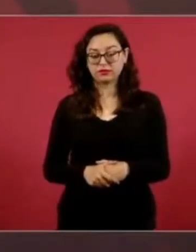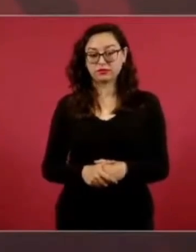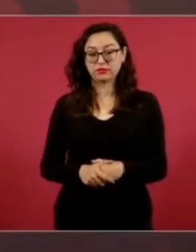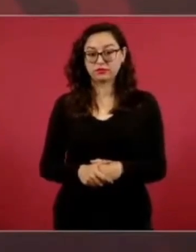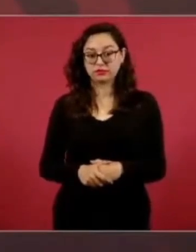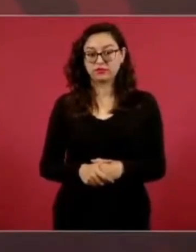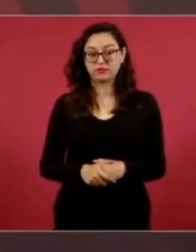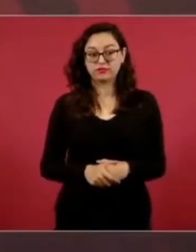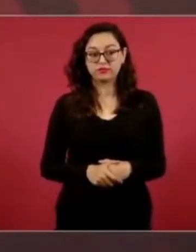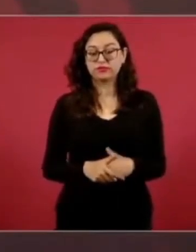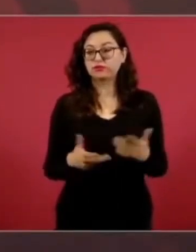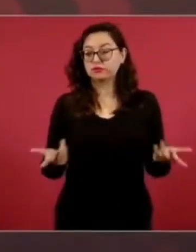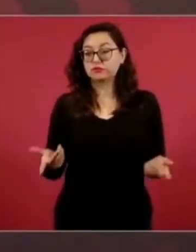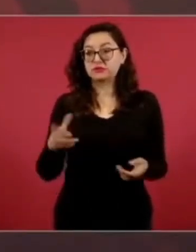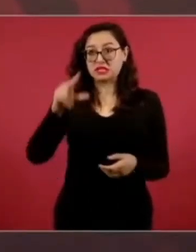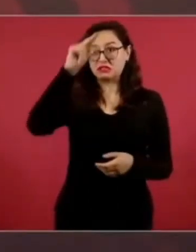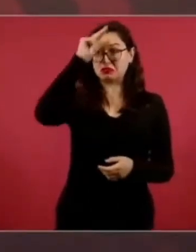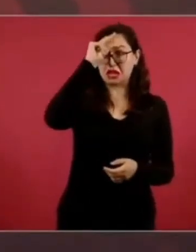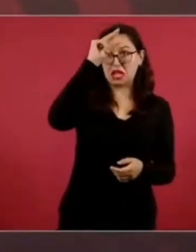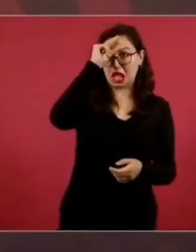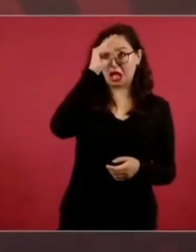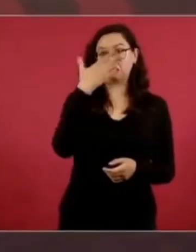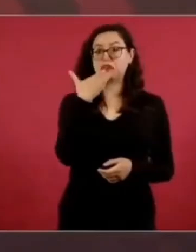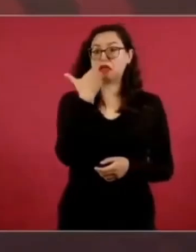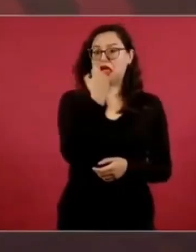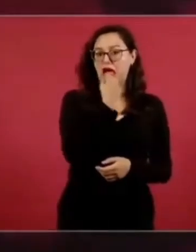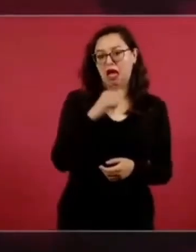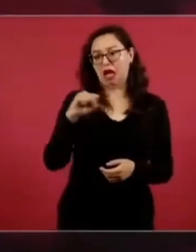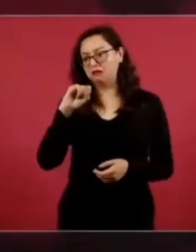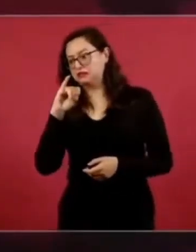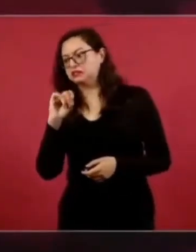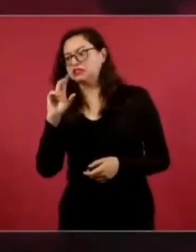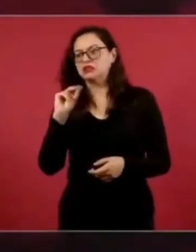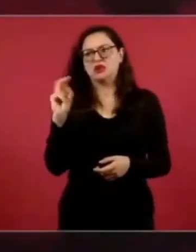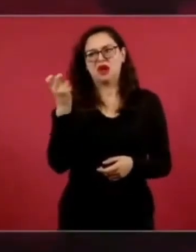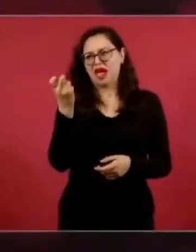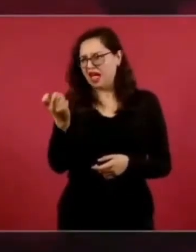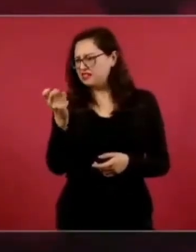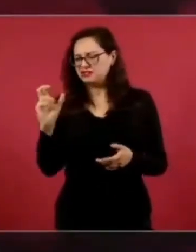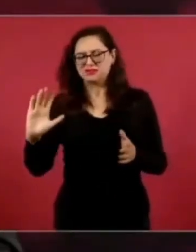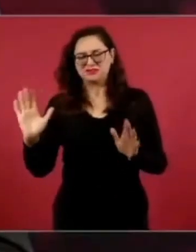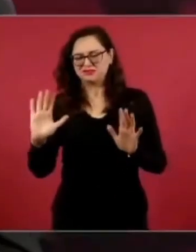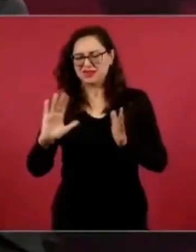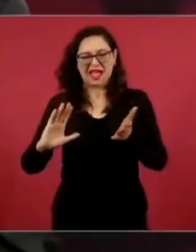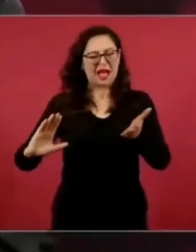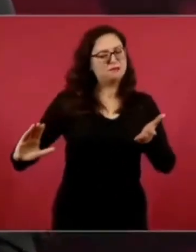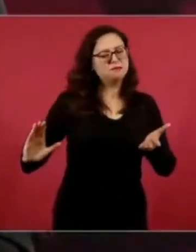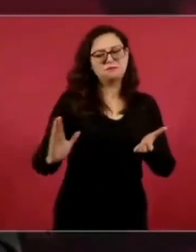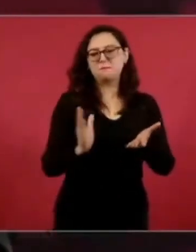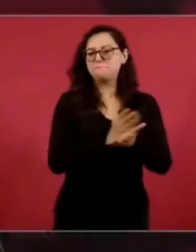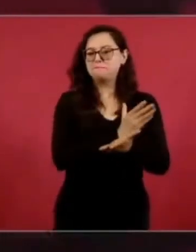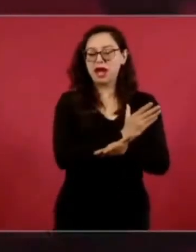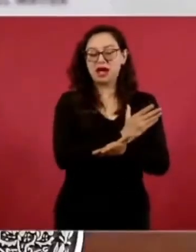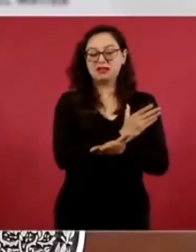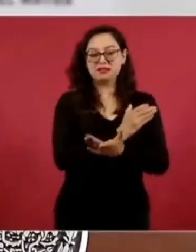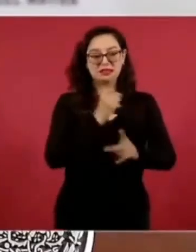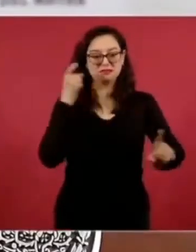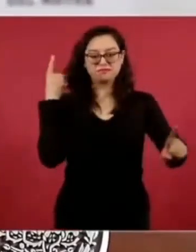capacidad. No, no, no, no. El asunto es que